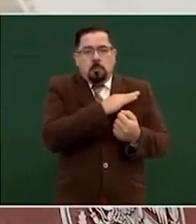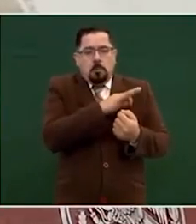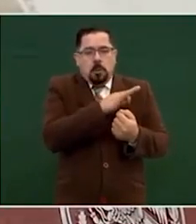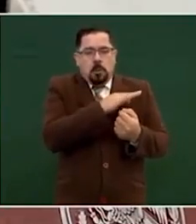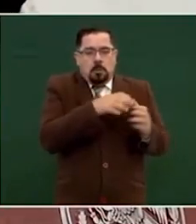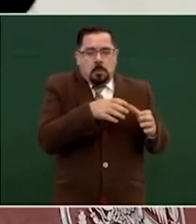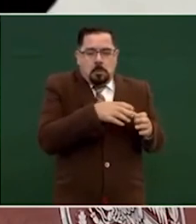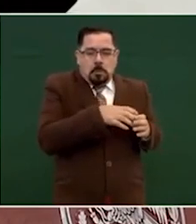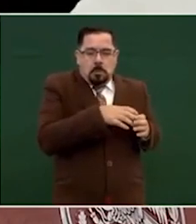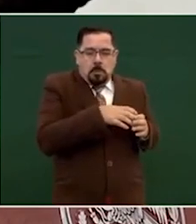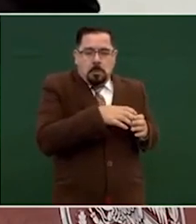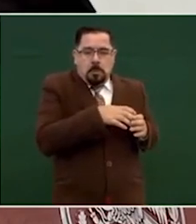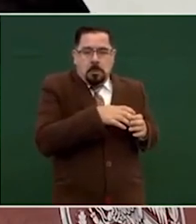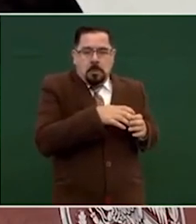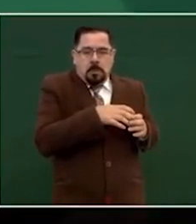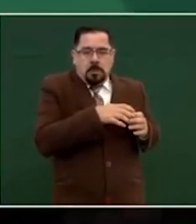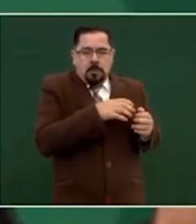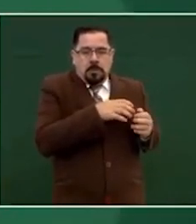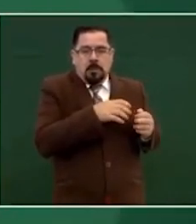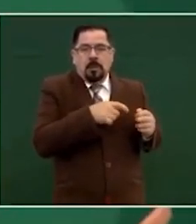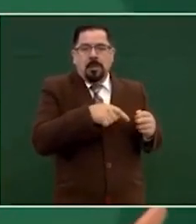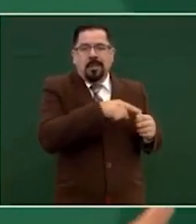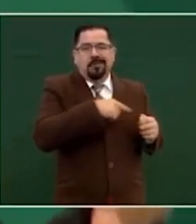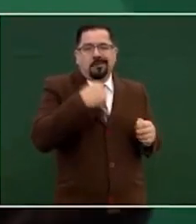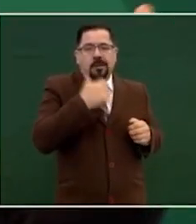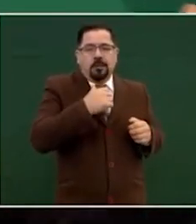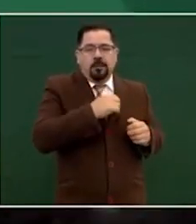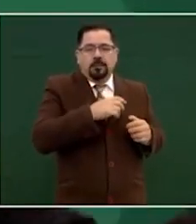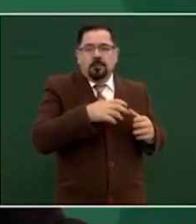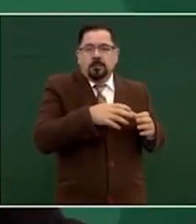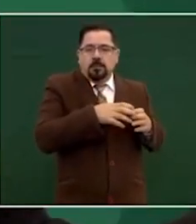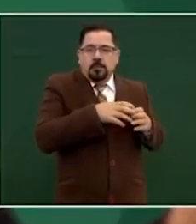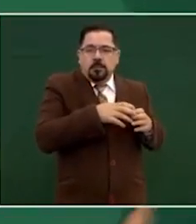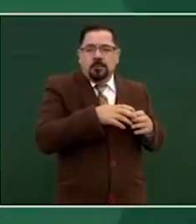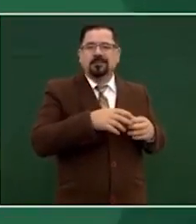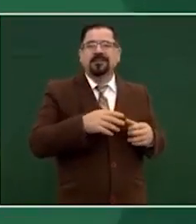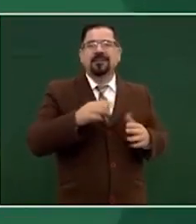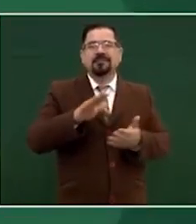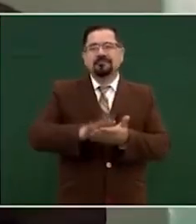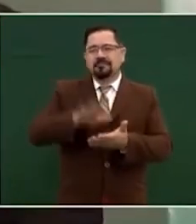la mayoría de la gente que nos está viendo si hacemos una encuesta